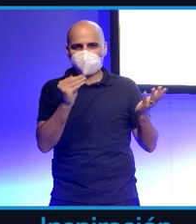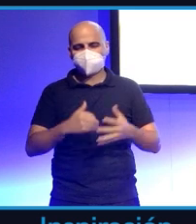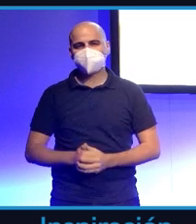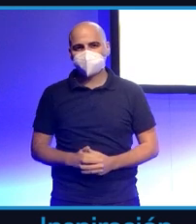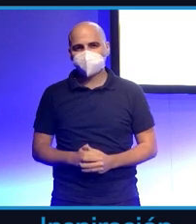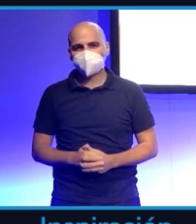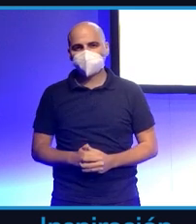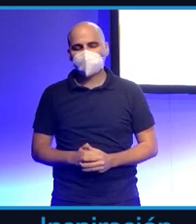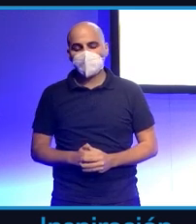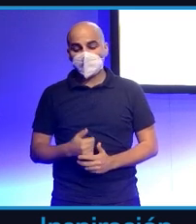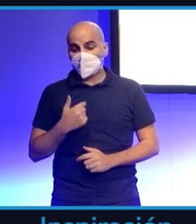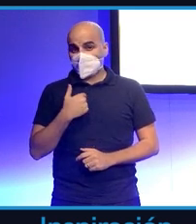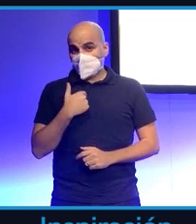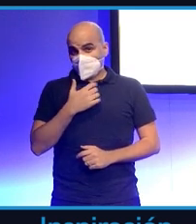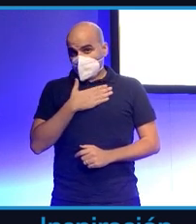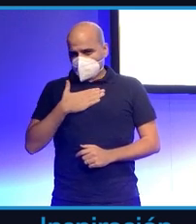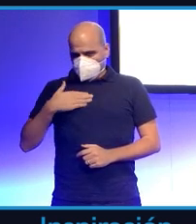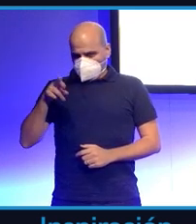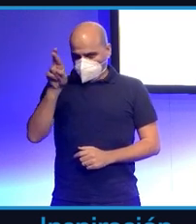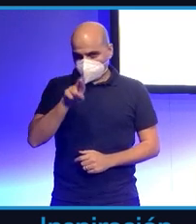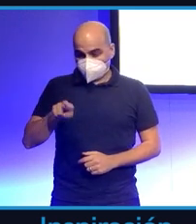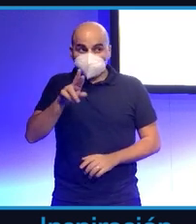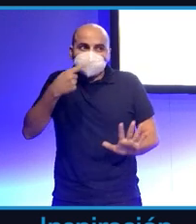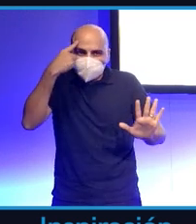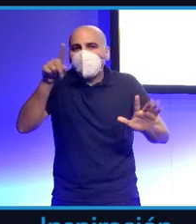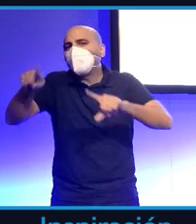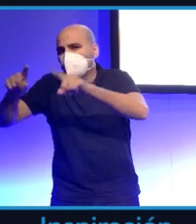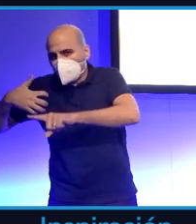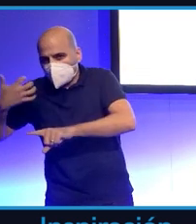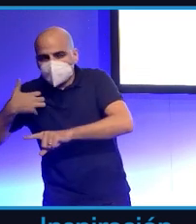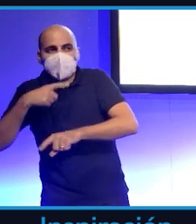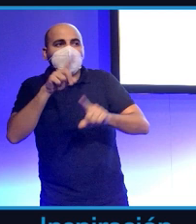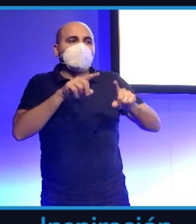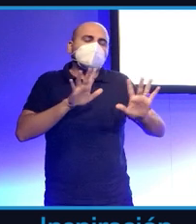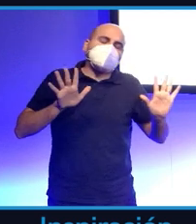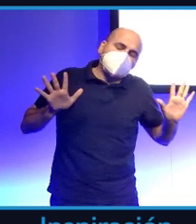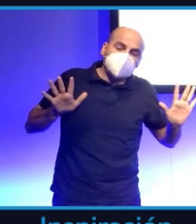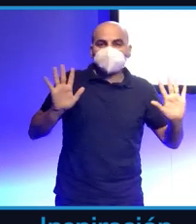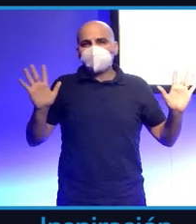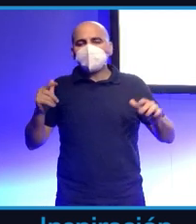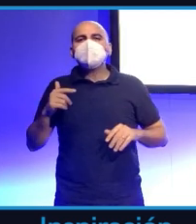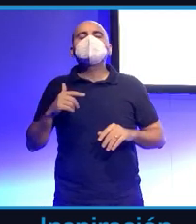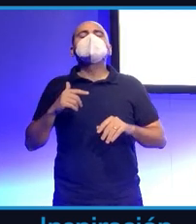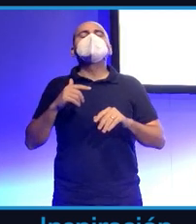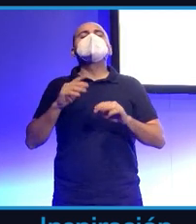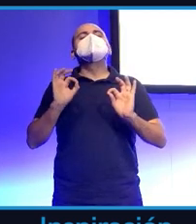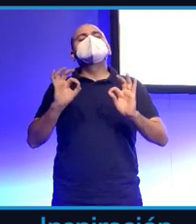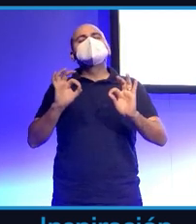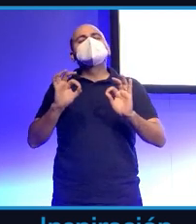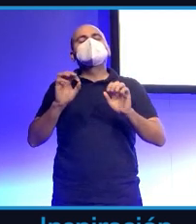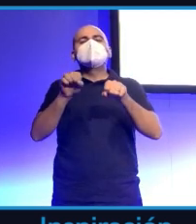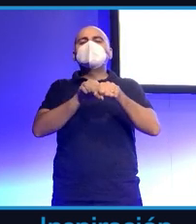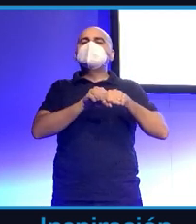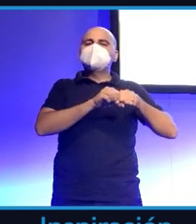Quiero incidir, esto, bueno, molestará a unos y a otros, pero yo lo veo así, es algo muy personal. Lugares comunes entre el streamer